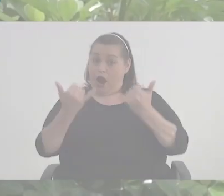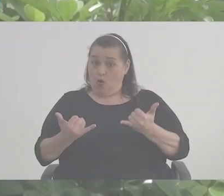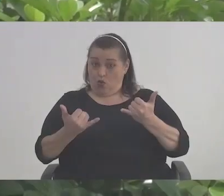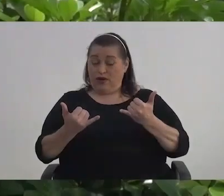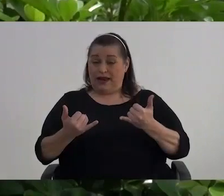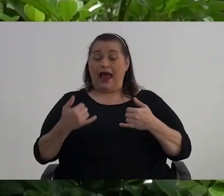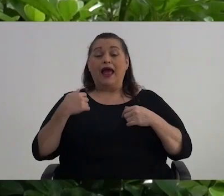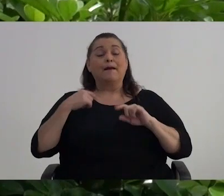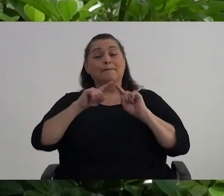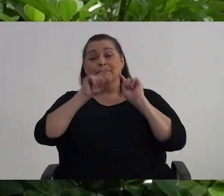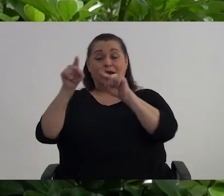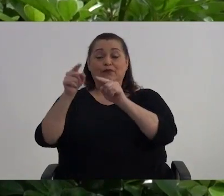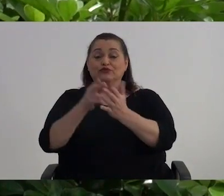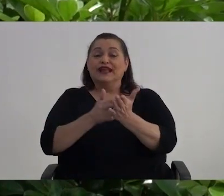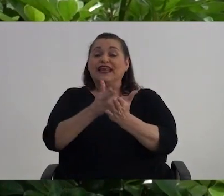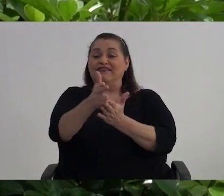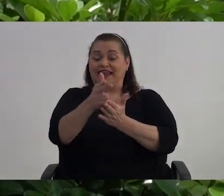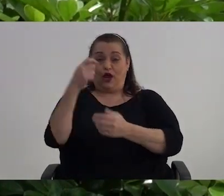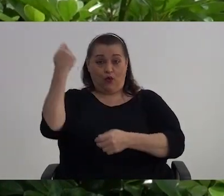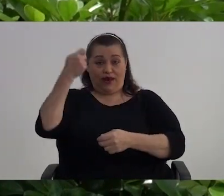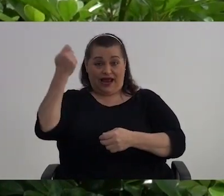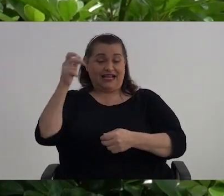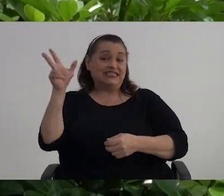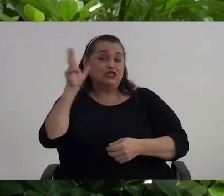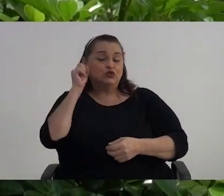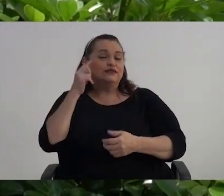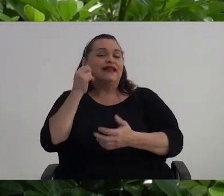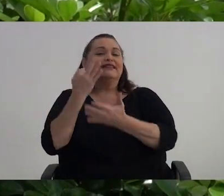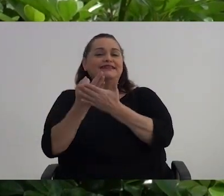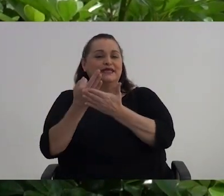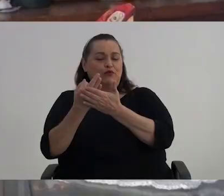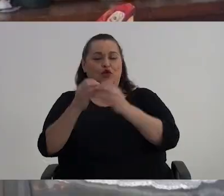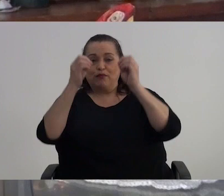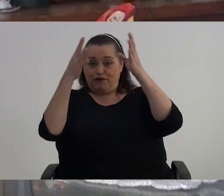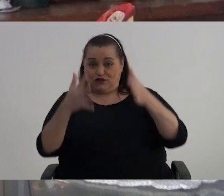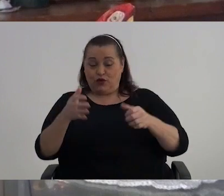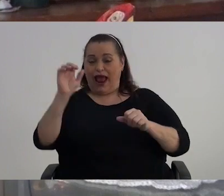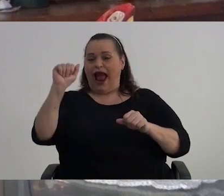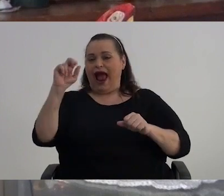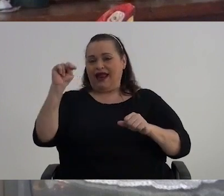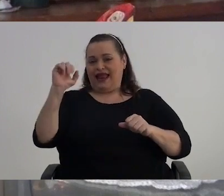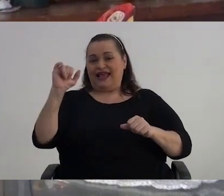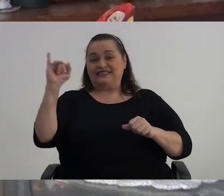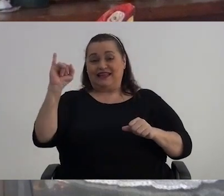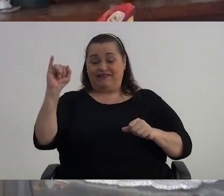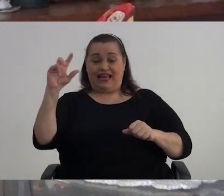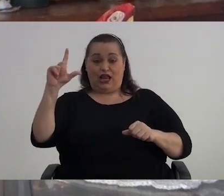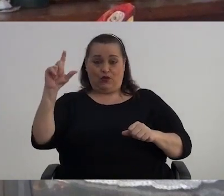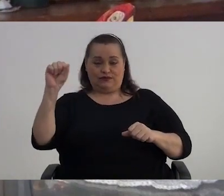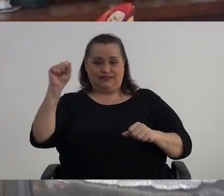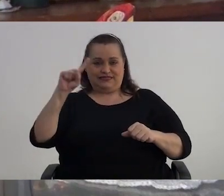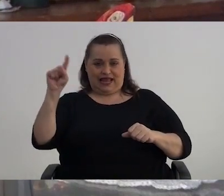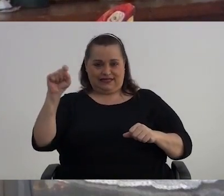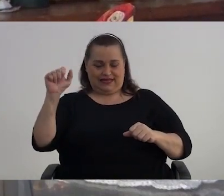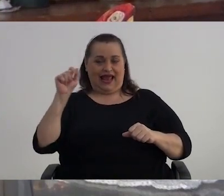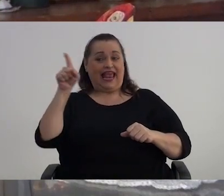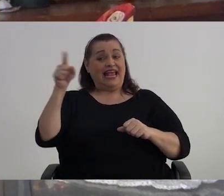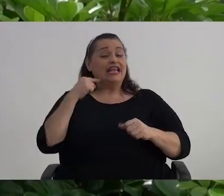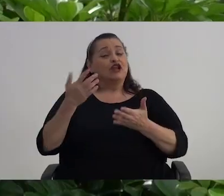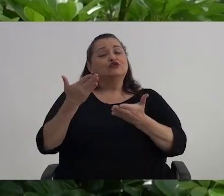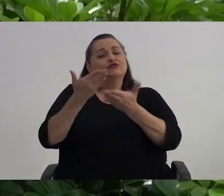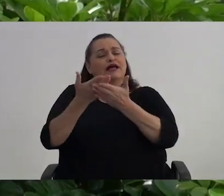Y ahora Nos vamos Hasta Liberia Guanacaste Para escuchar El testimonio De la profesora Ana Isabel Leon Salazar Quien nos va a brindar Un